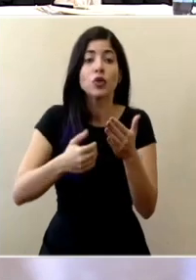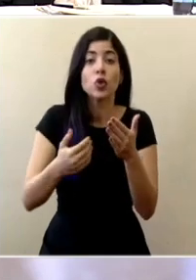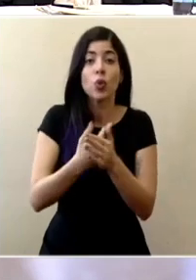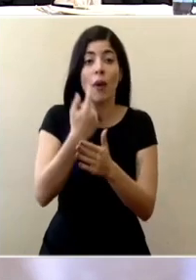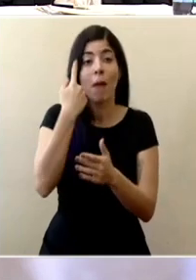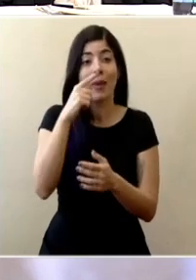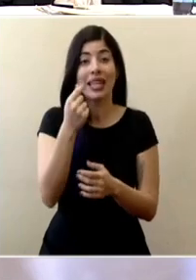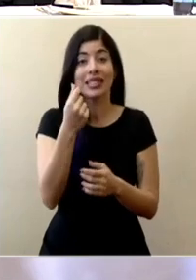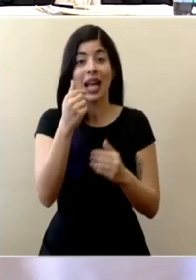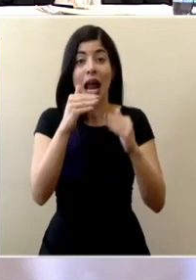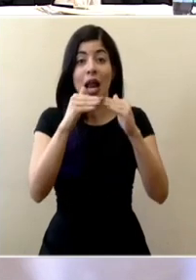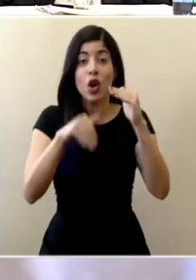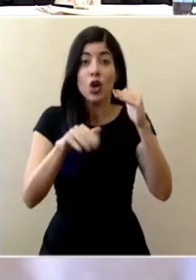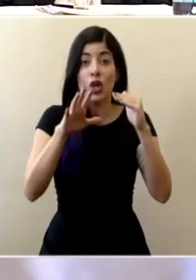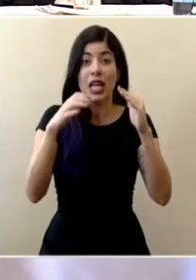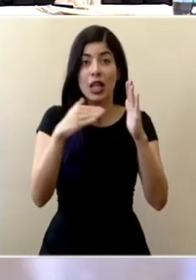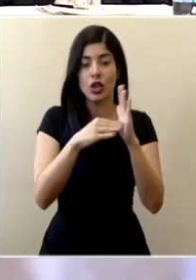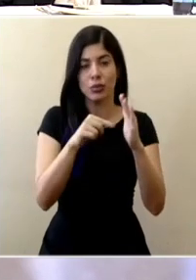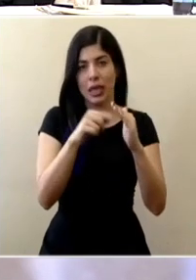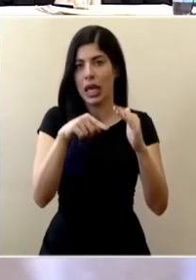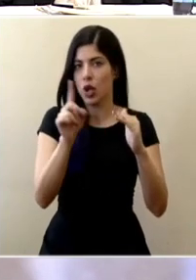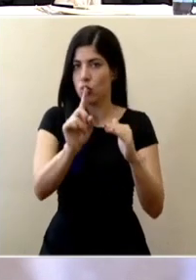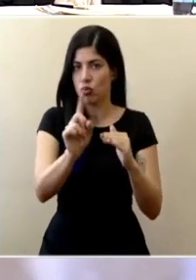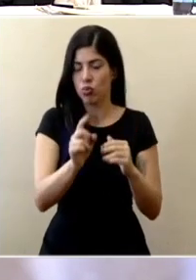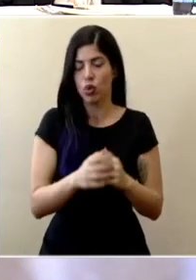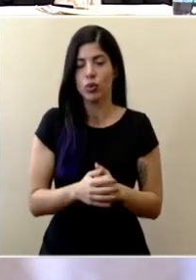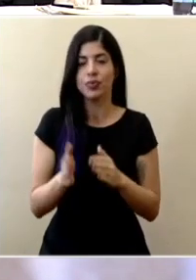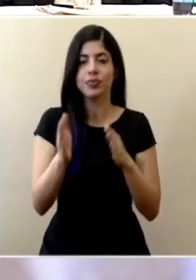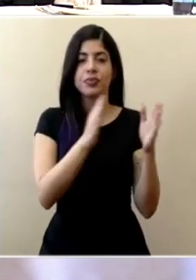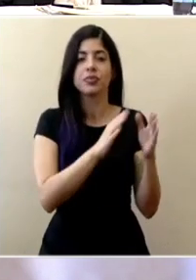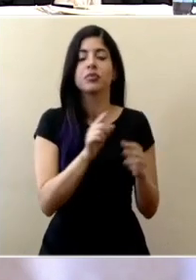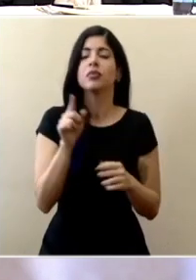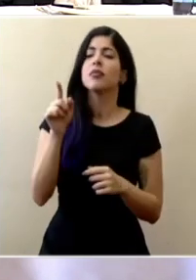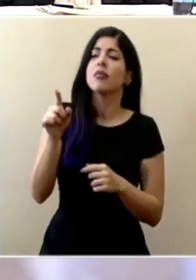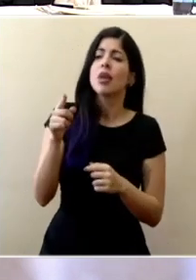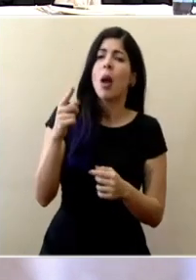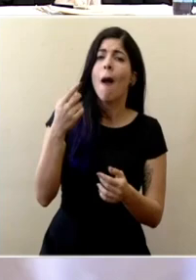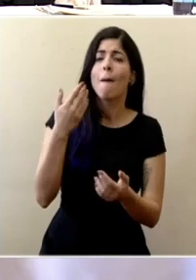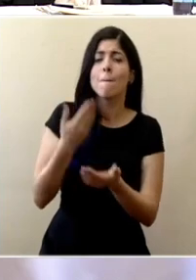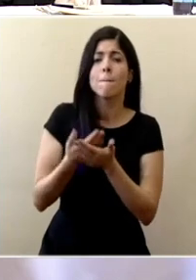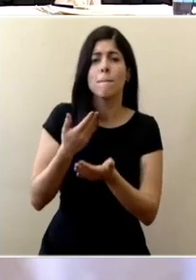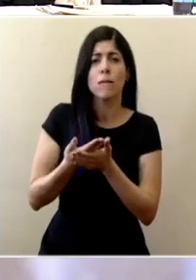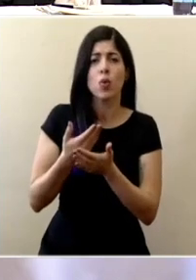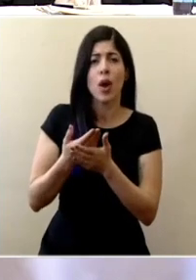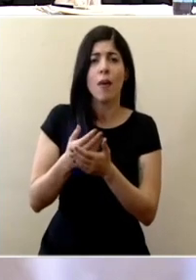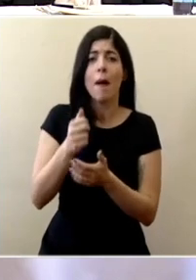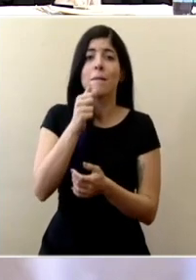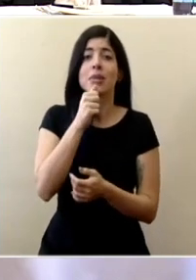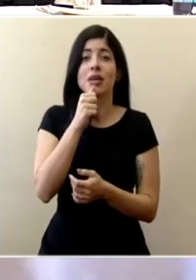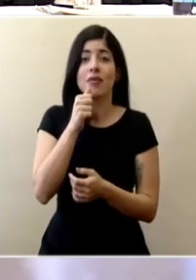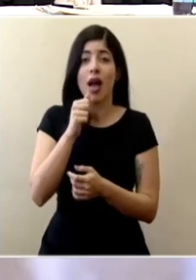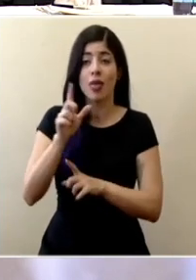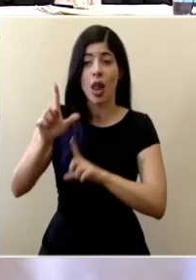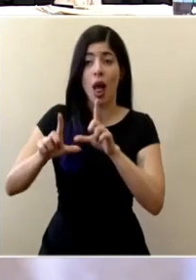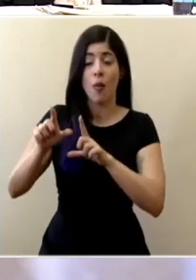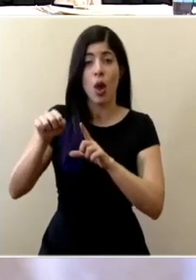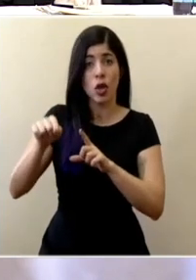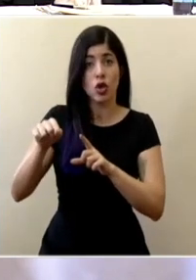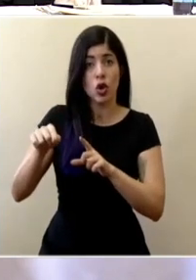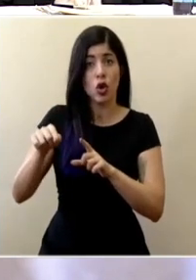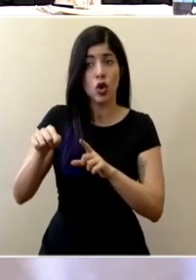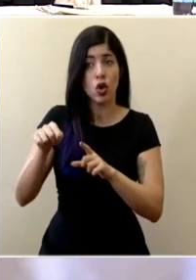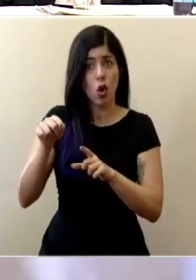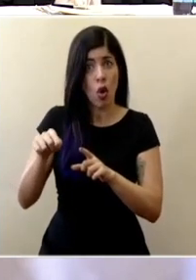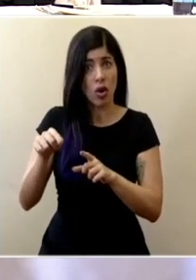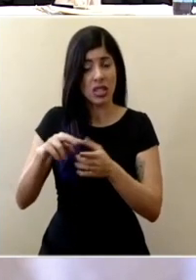Don Daniel nos pregunta sobre el detalle de la prueba que está poniendo a disposición los entes privados y si ellos también